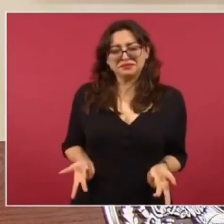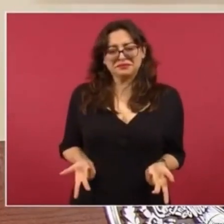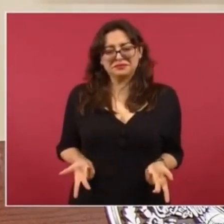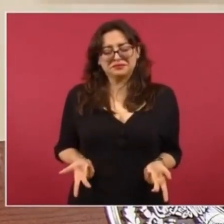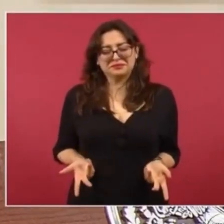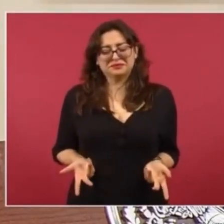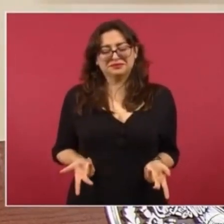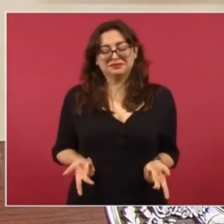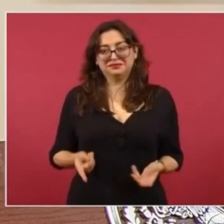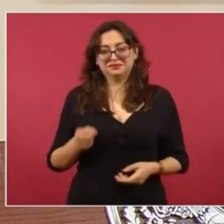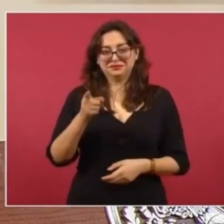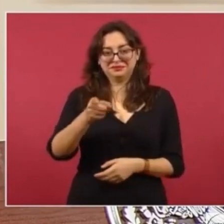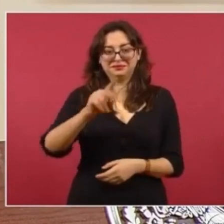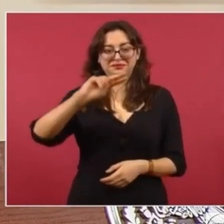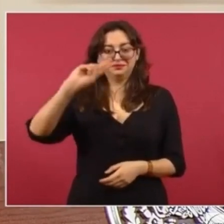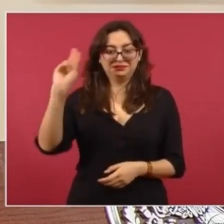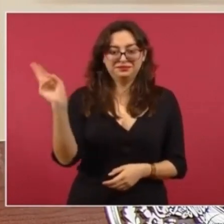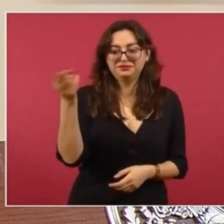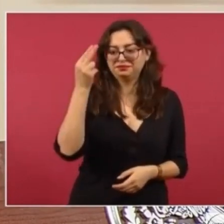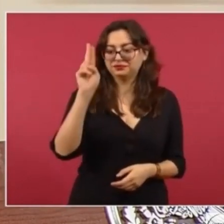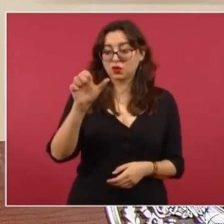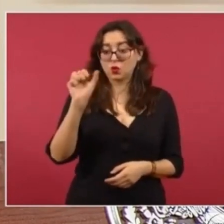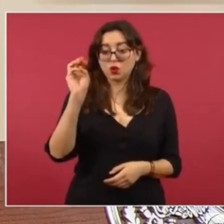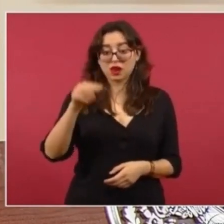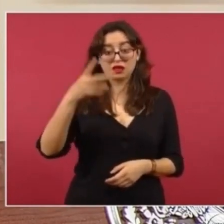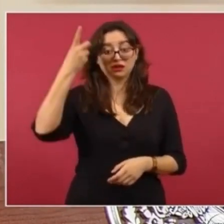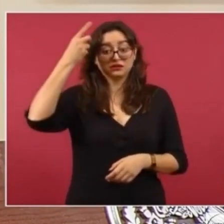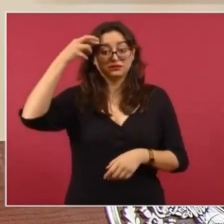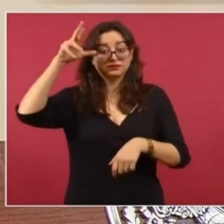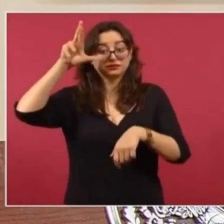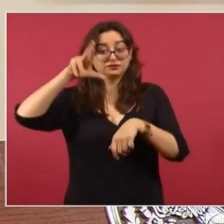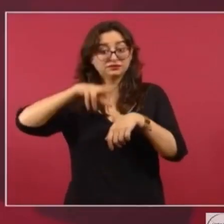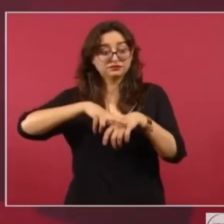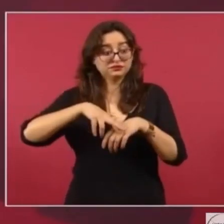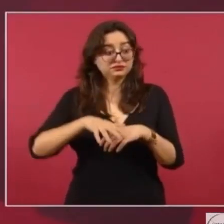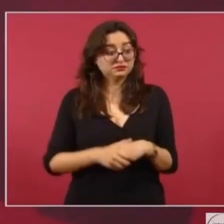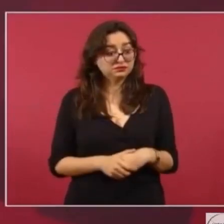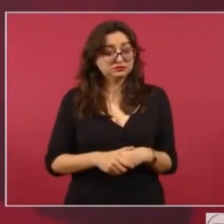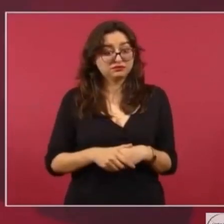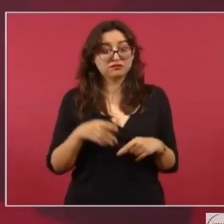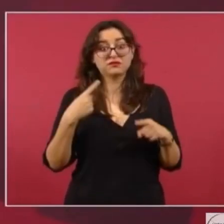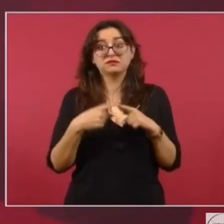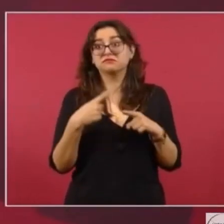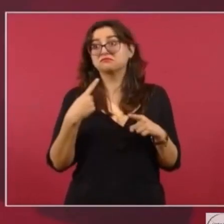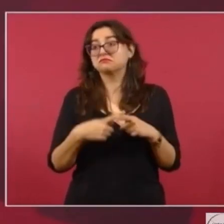UNAM. Barroasierra. Don Pablo González Casanón.